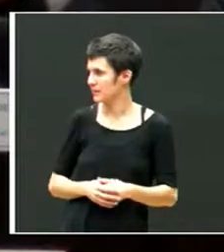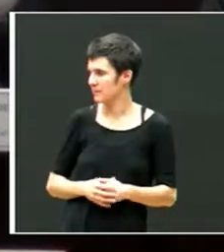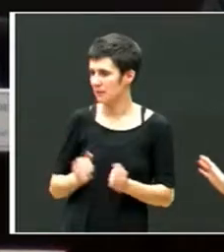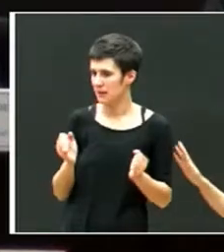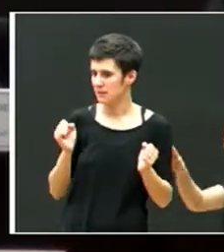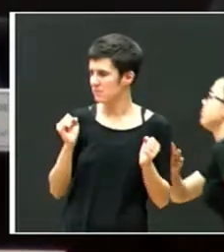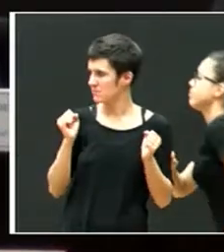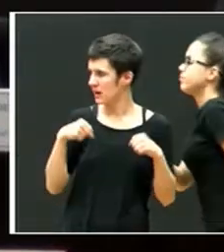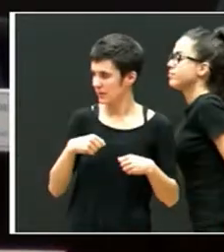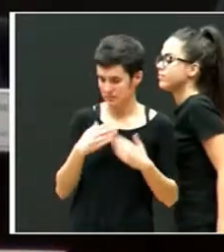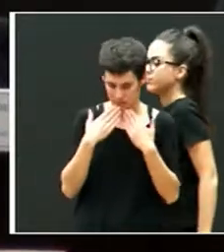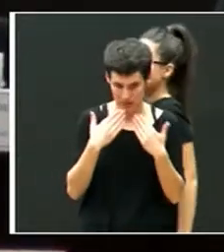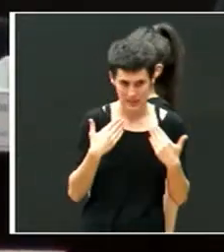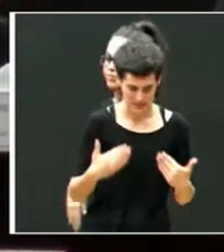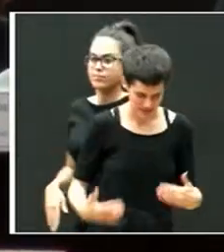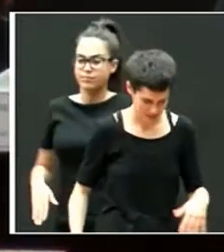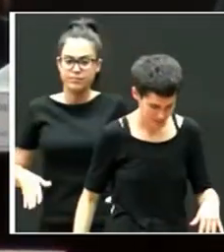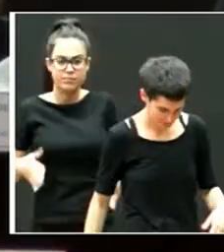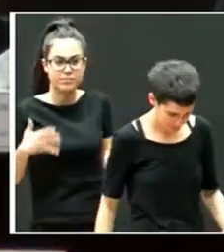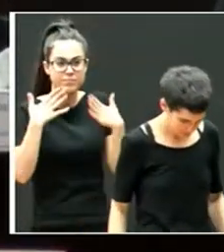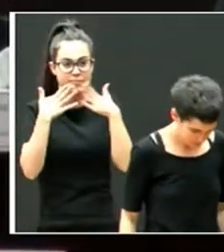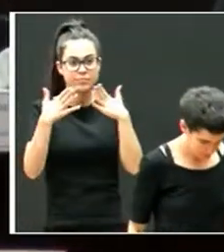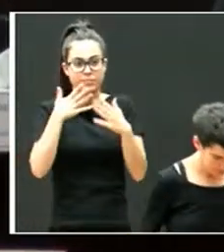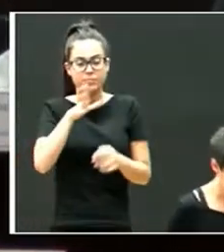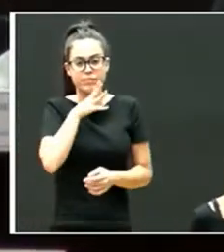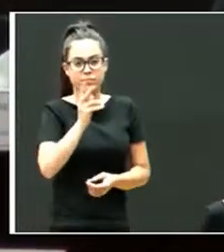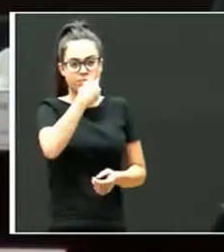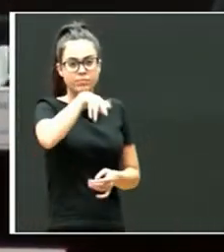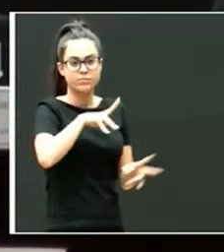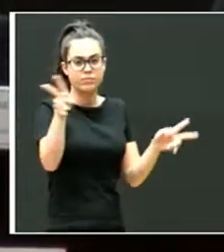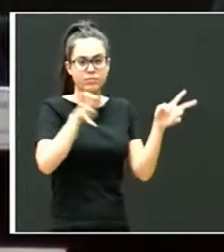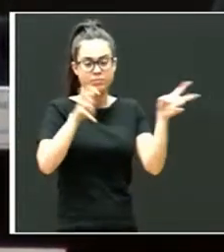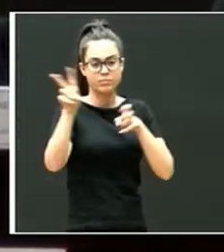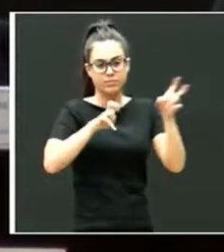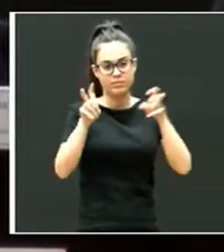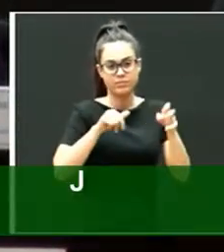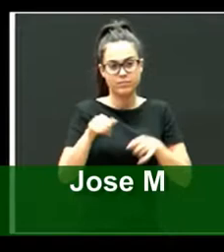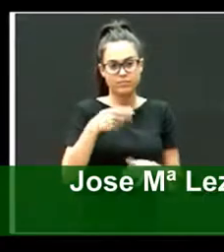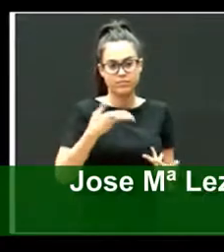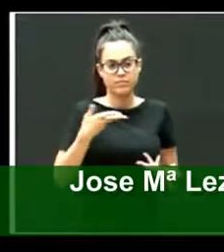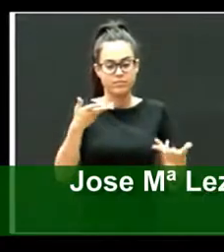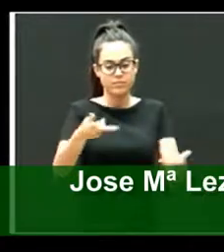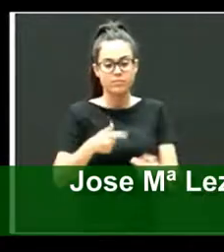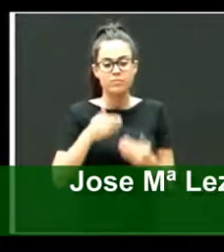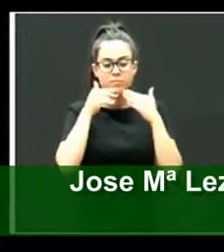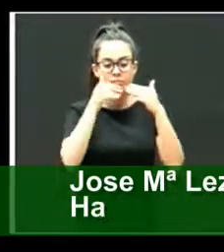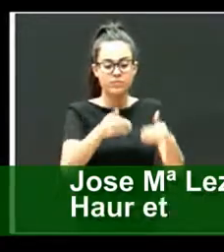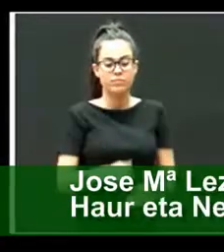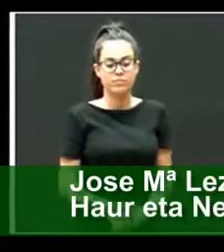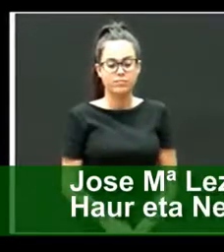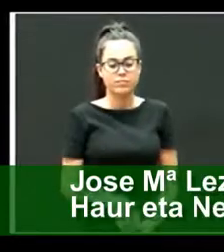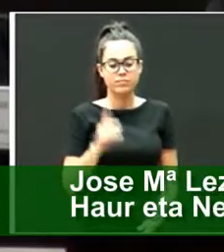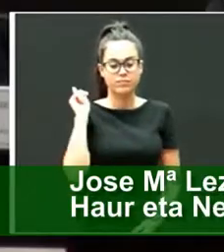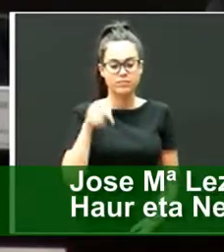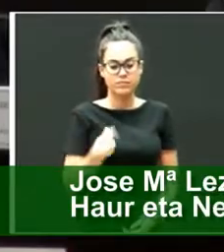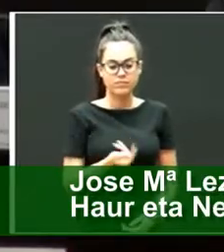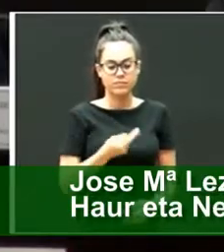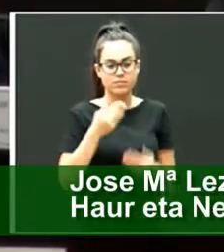Mila Esquer, una etortzeko imitatxe agatik, eta Mila Esquer